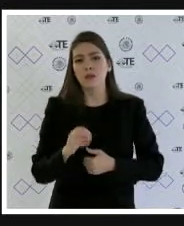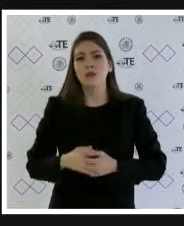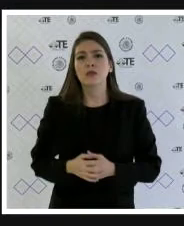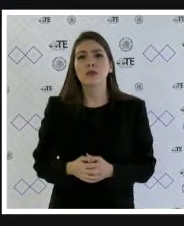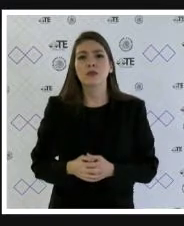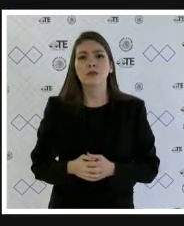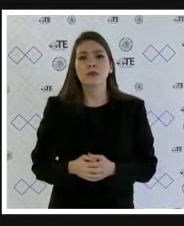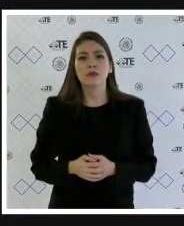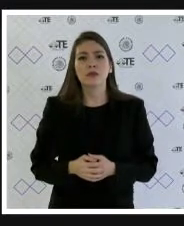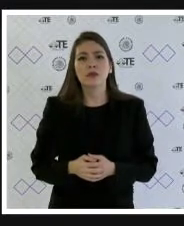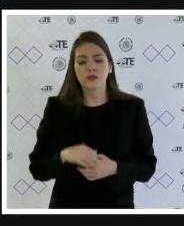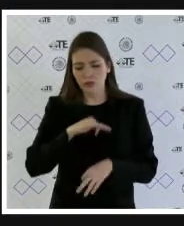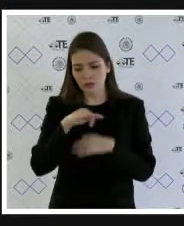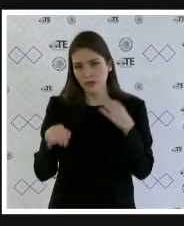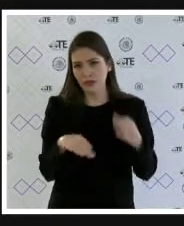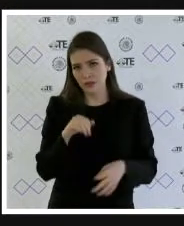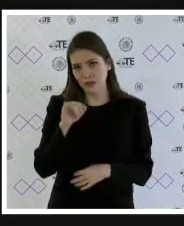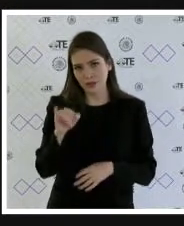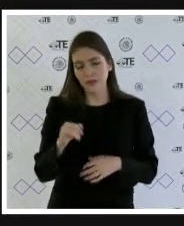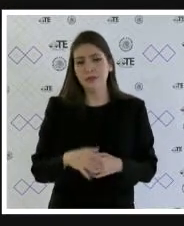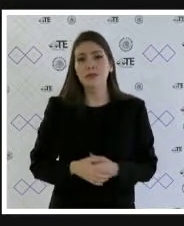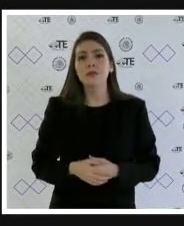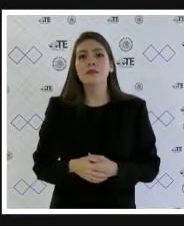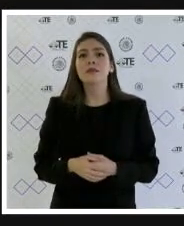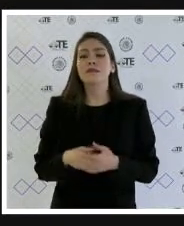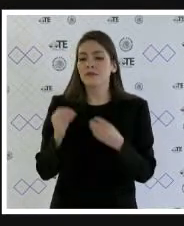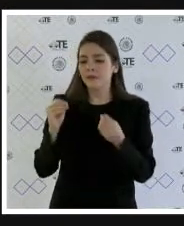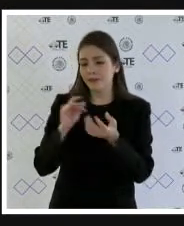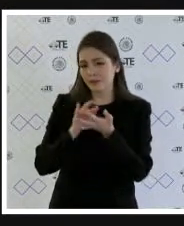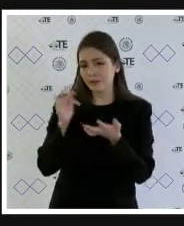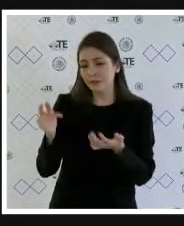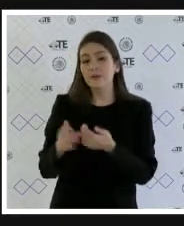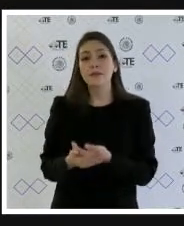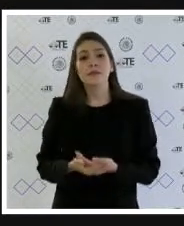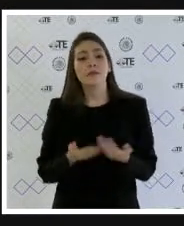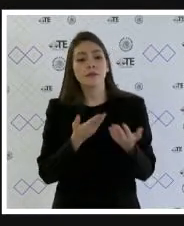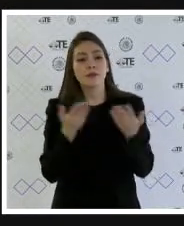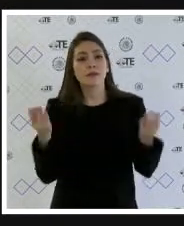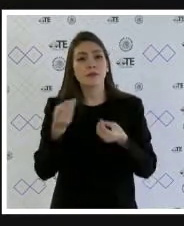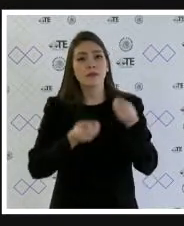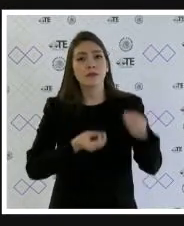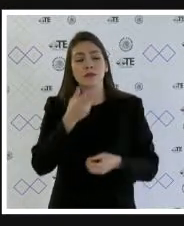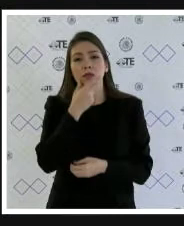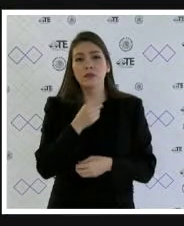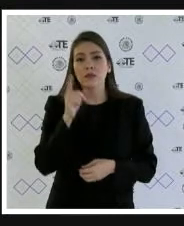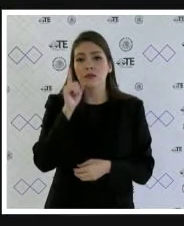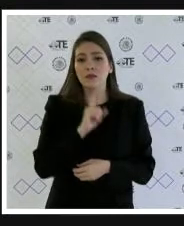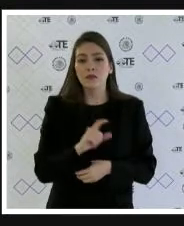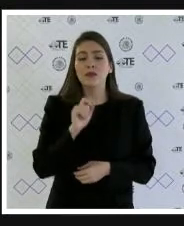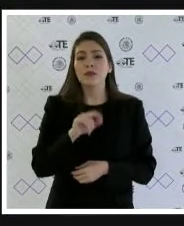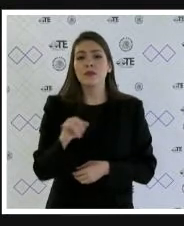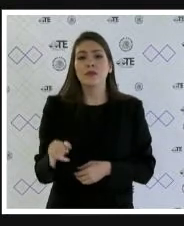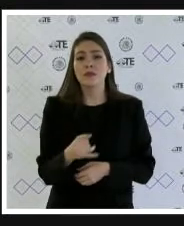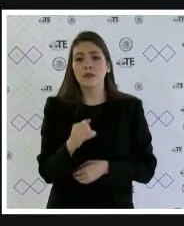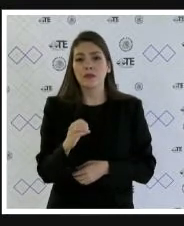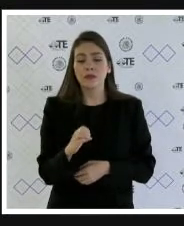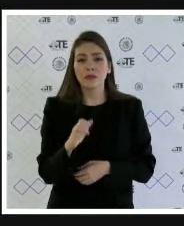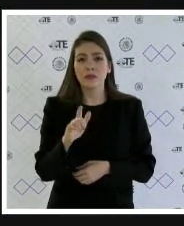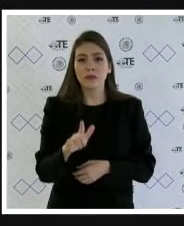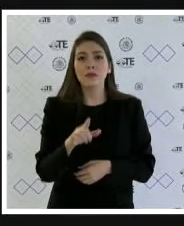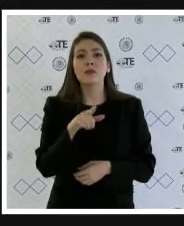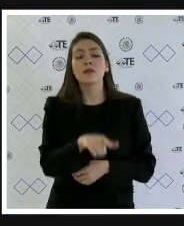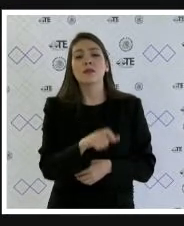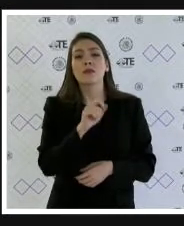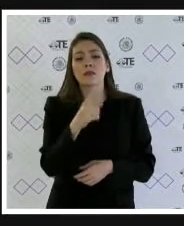a favor de los proyectos muchas gracias magistradas magistrados los proyectos de resolución del juicio electoral ciento cinco